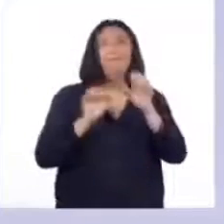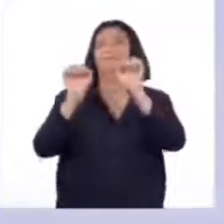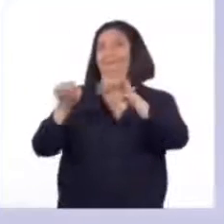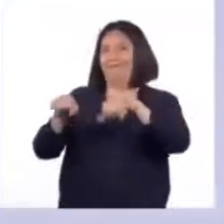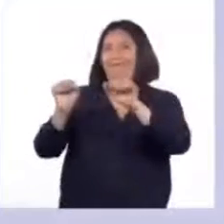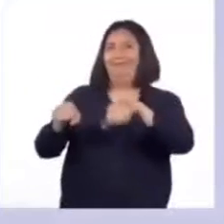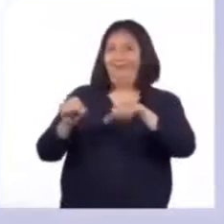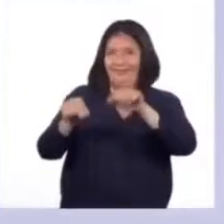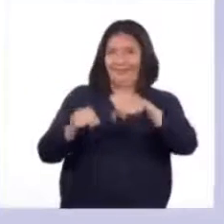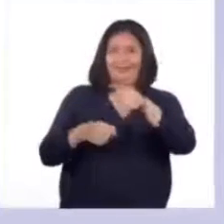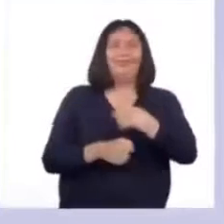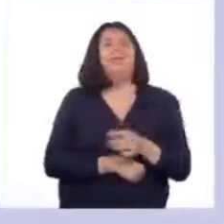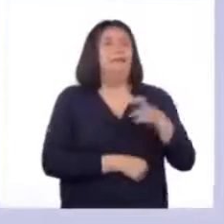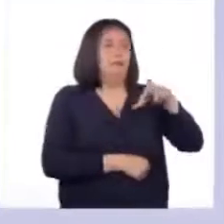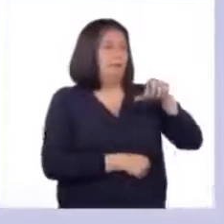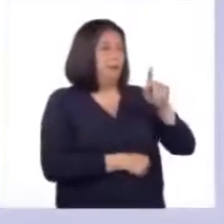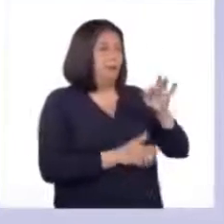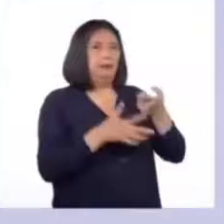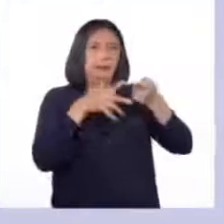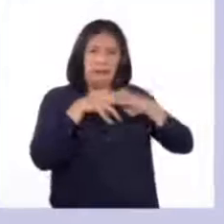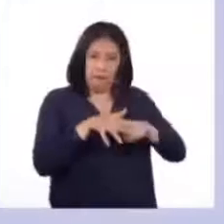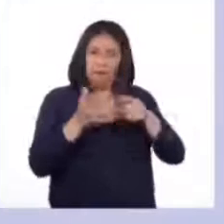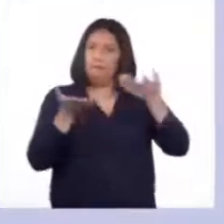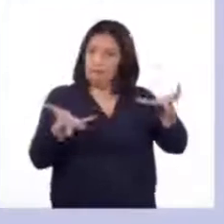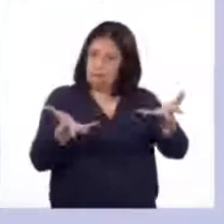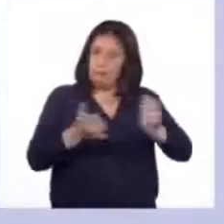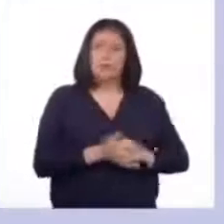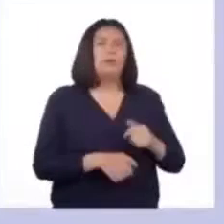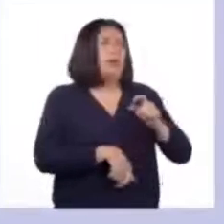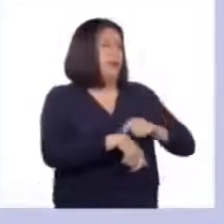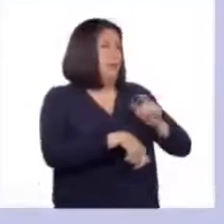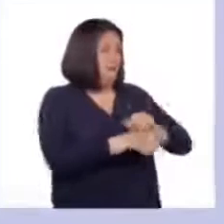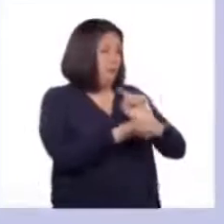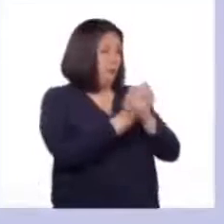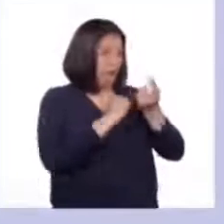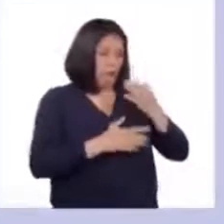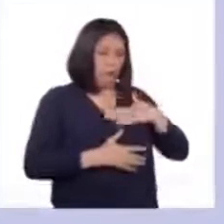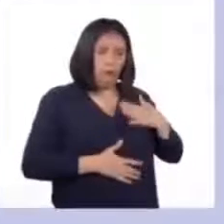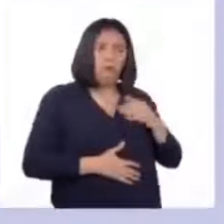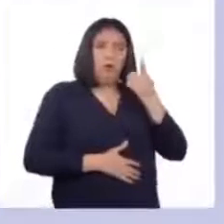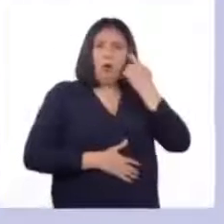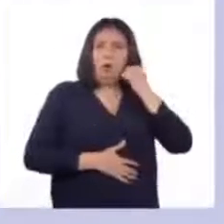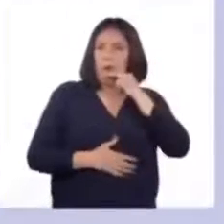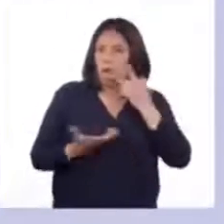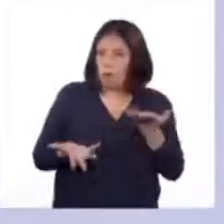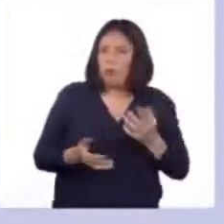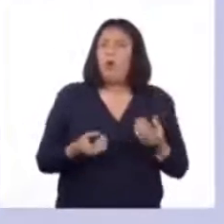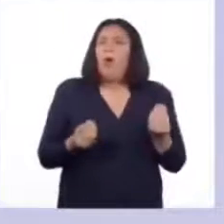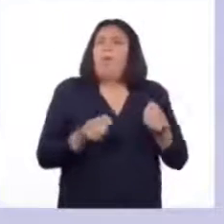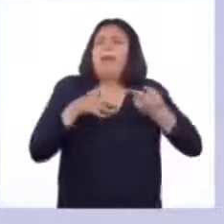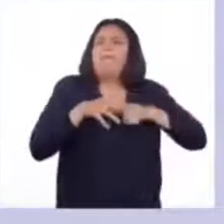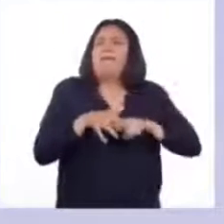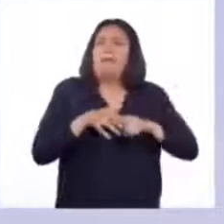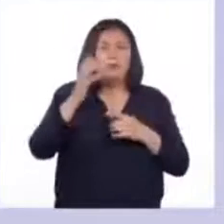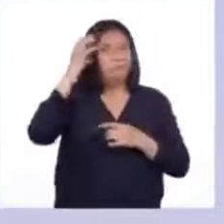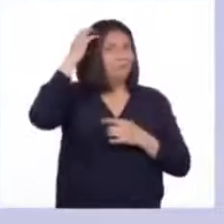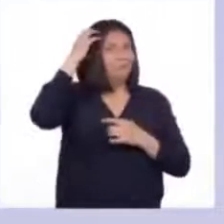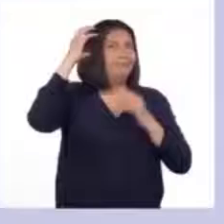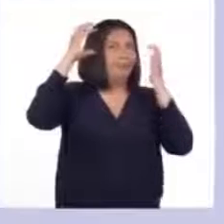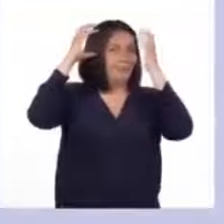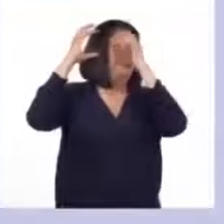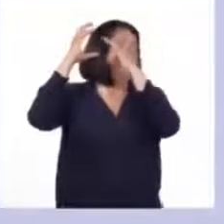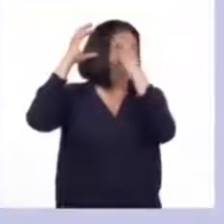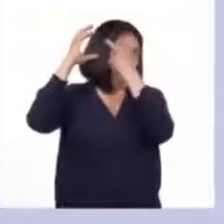Efectivamente, Patricia. El inicio de la pubertad, tanto de hombres como de mujeres, se activa desde nuestros cerebros.